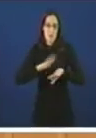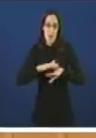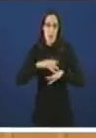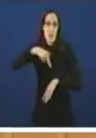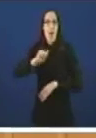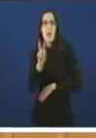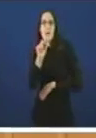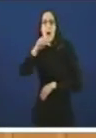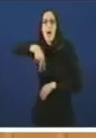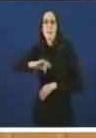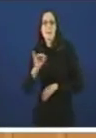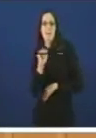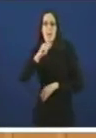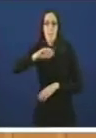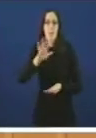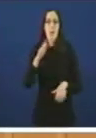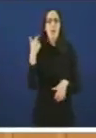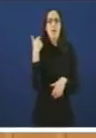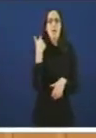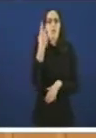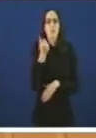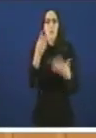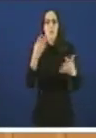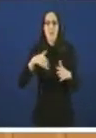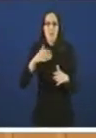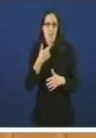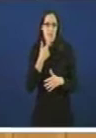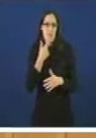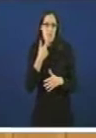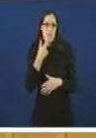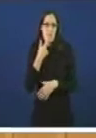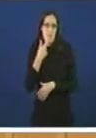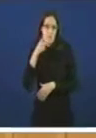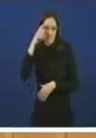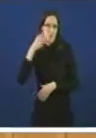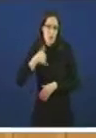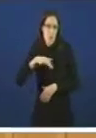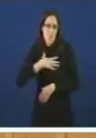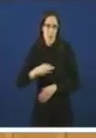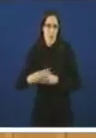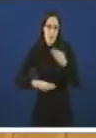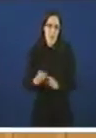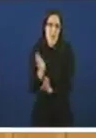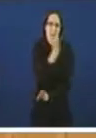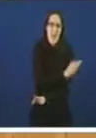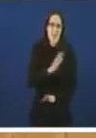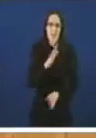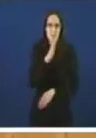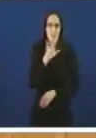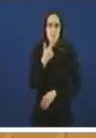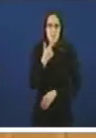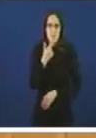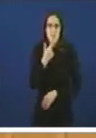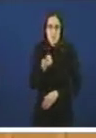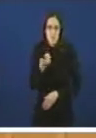Pero é ese anuncio O presidente fijou No 2009 Xa o pude ter feito Digan xo sin ser Por la vía de registro Digan xo de